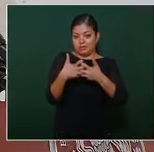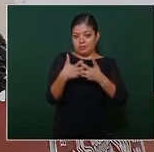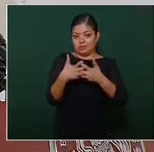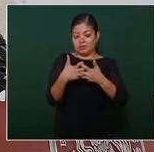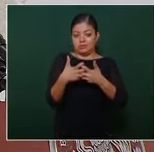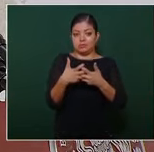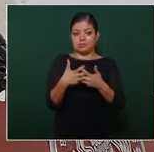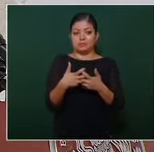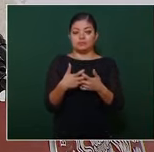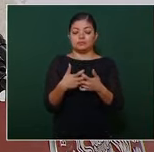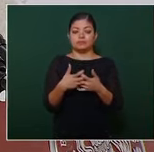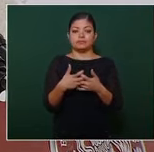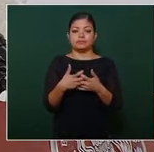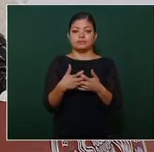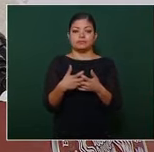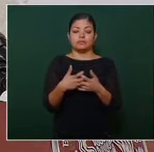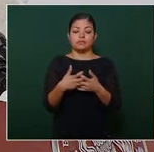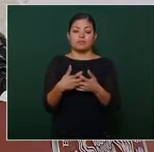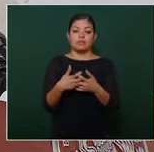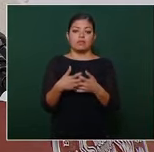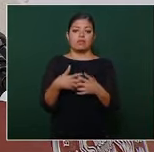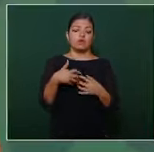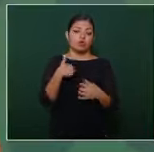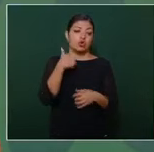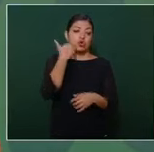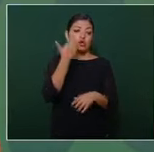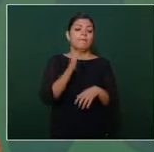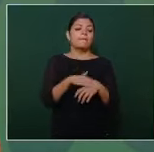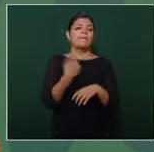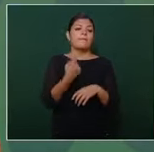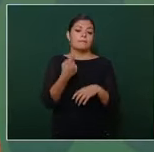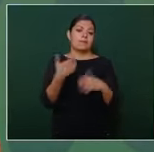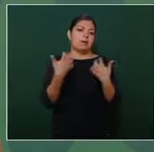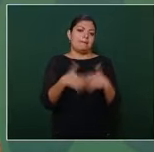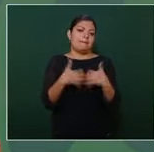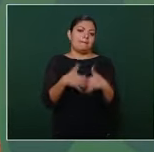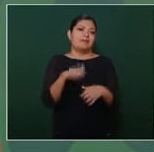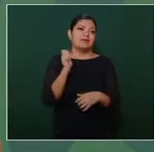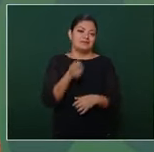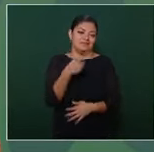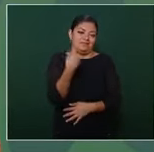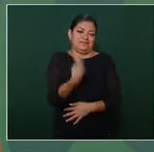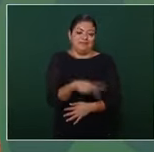y yo lo deseo porque es una empresa mexicana